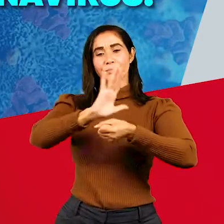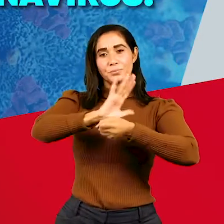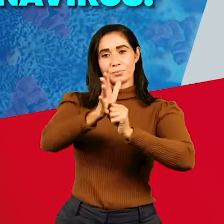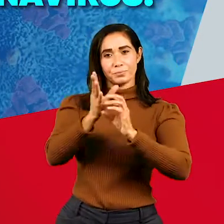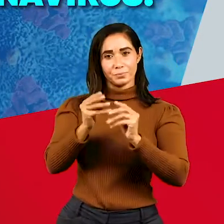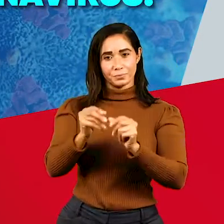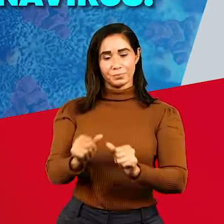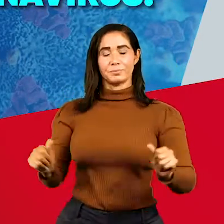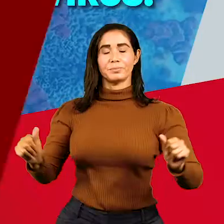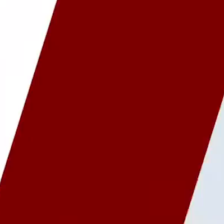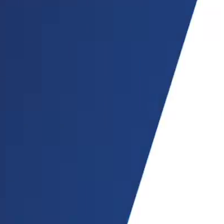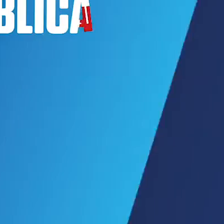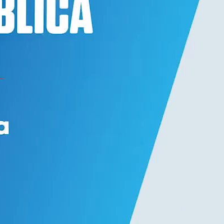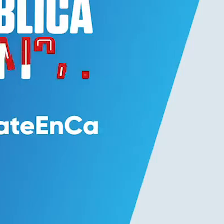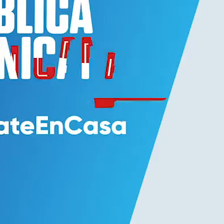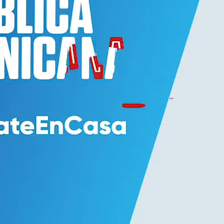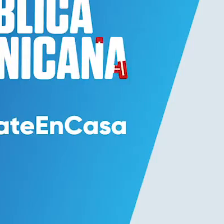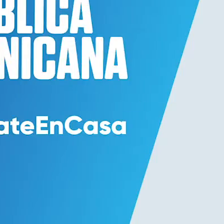al coronavirus.